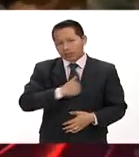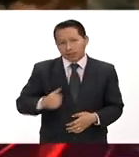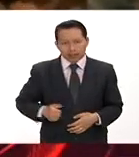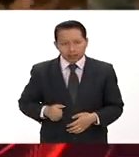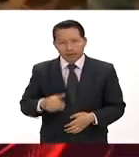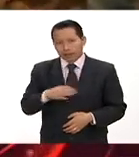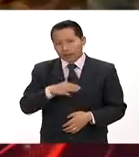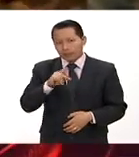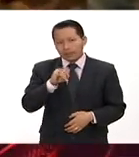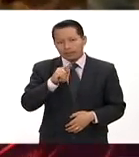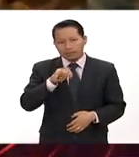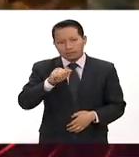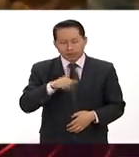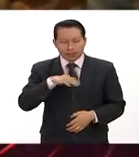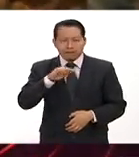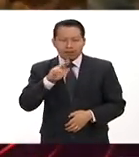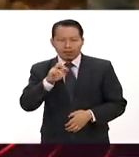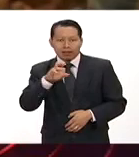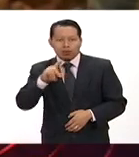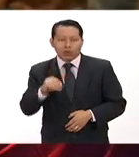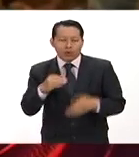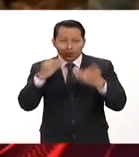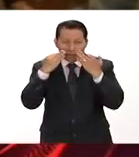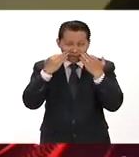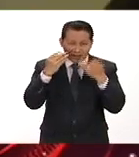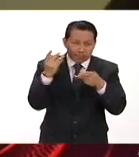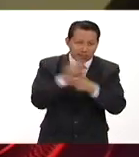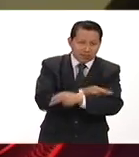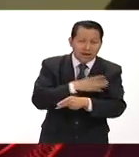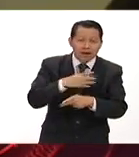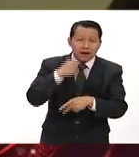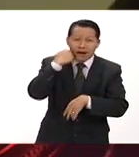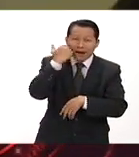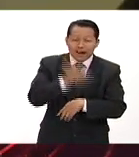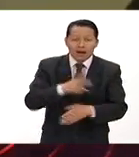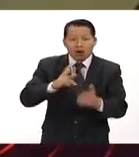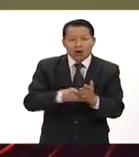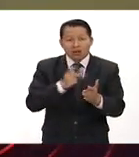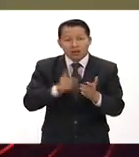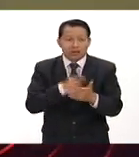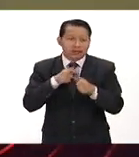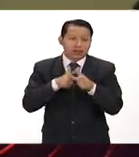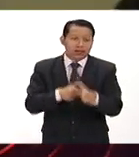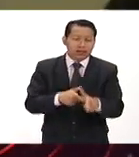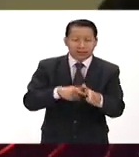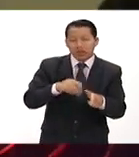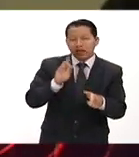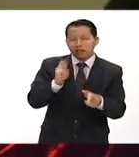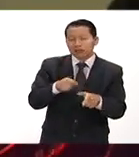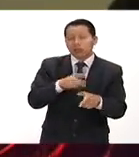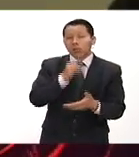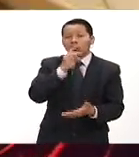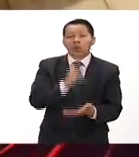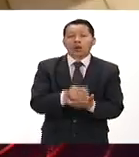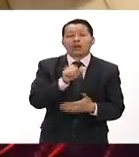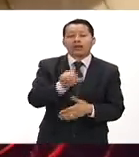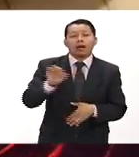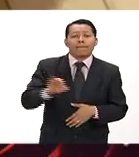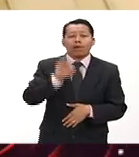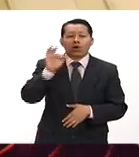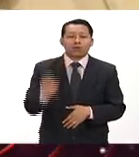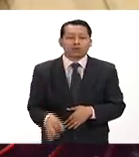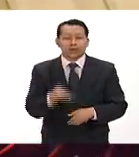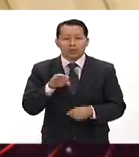petista Fernando Haddad vio frustrados sus planes de reelegirse al haber alcanzado apenas 16% de los